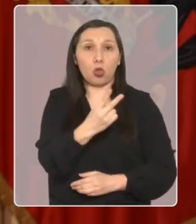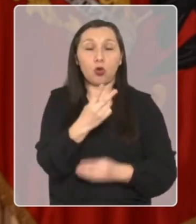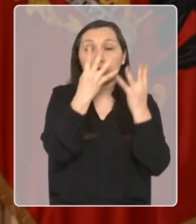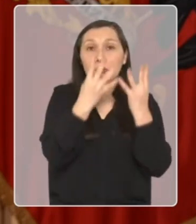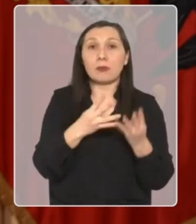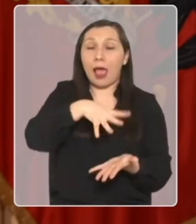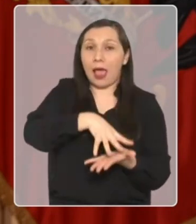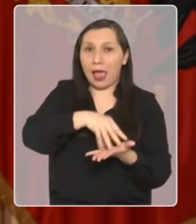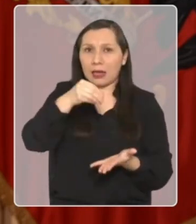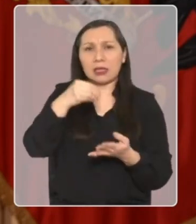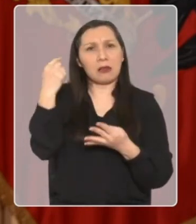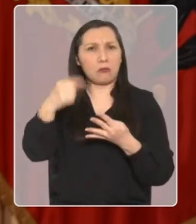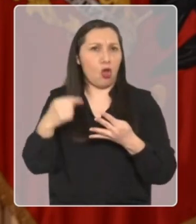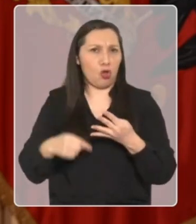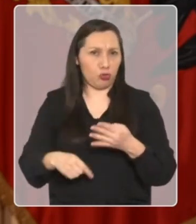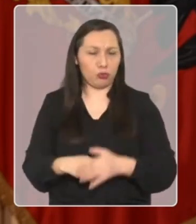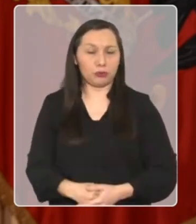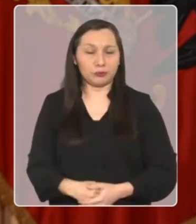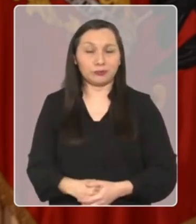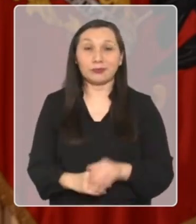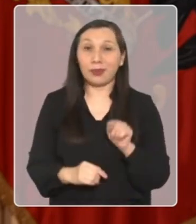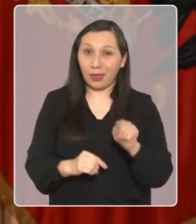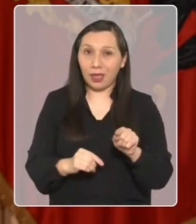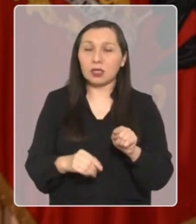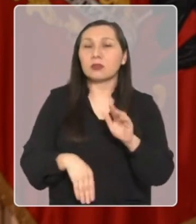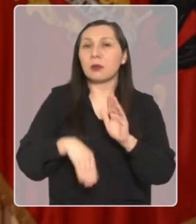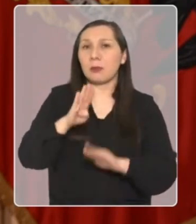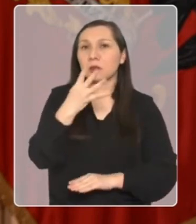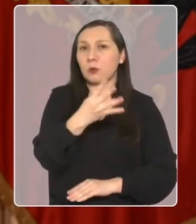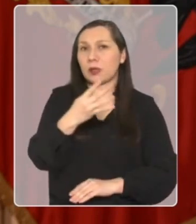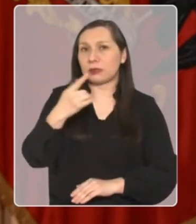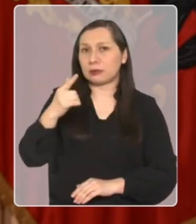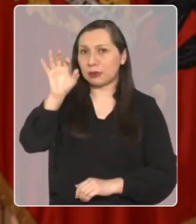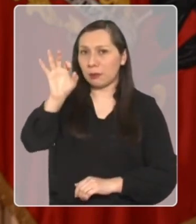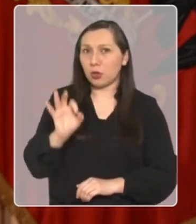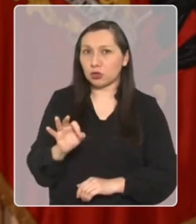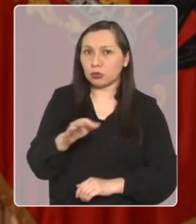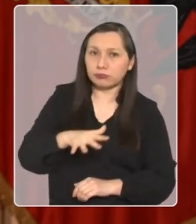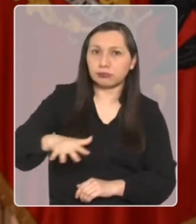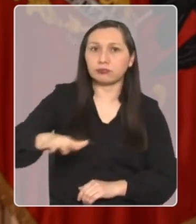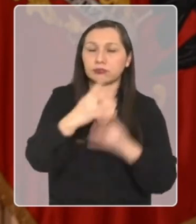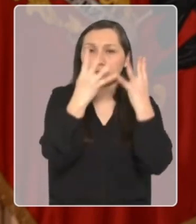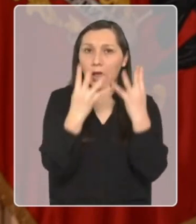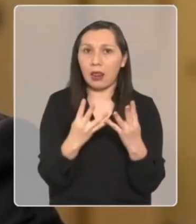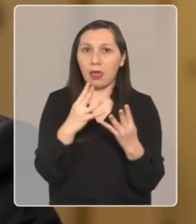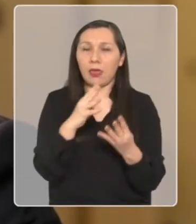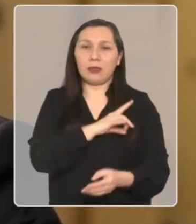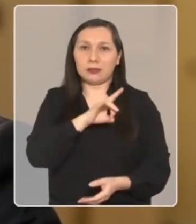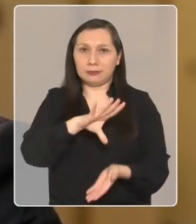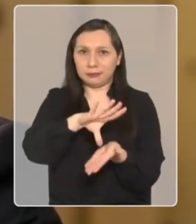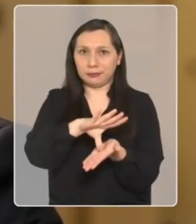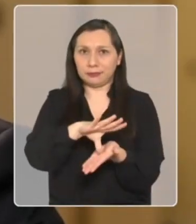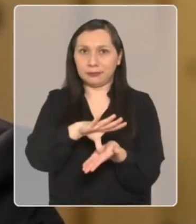Penitenciario de Arica, entre otros. Con esto cubriremos más del 47% de la población penal del país.